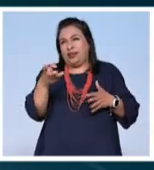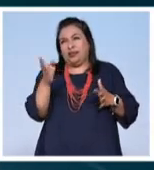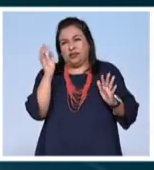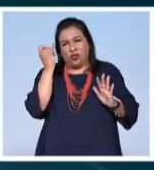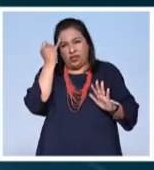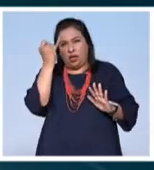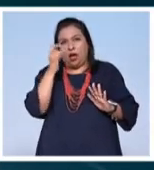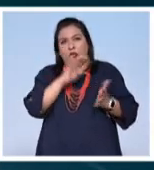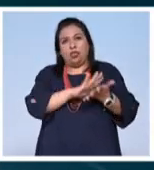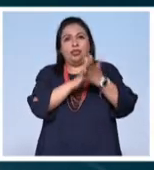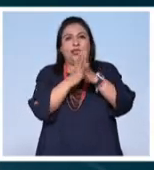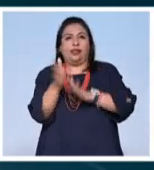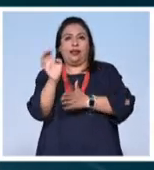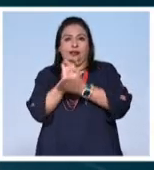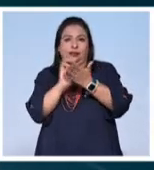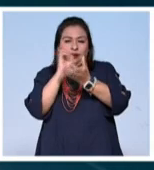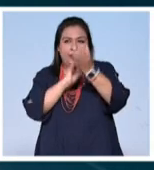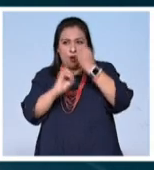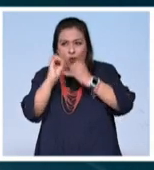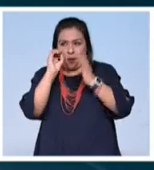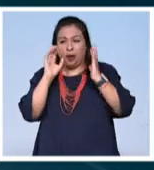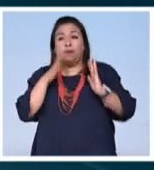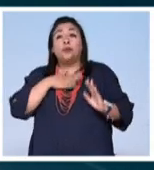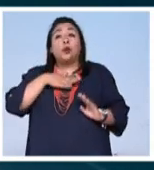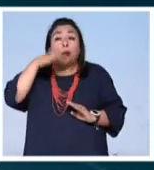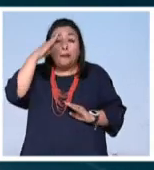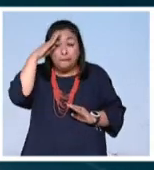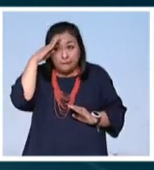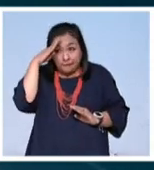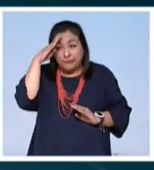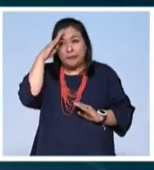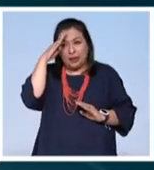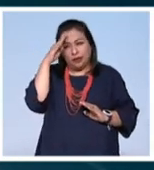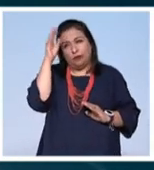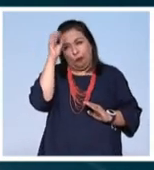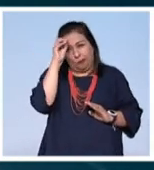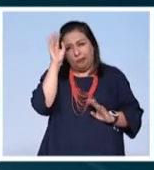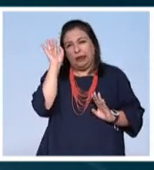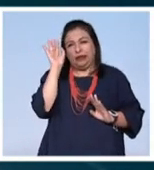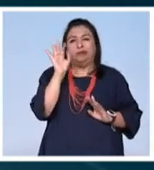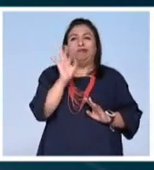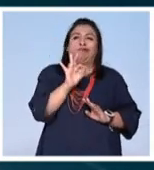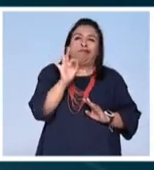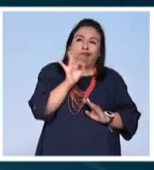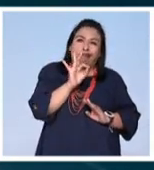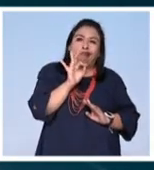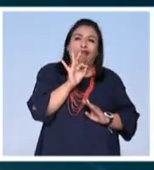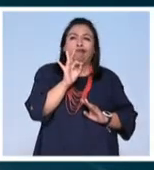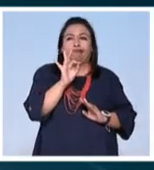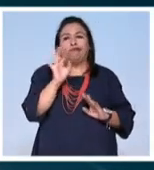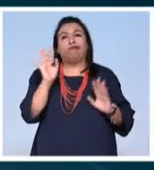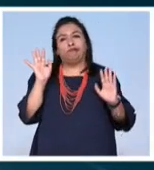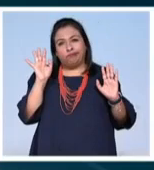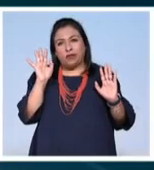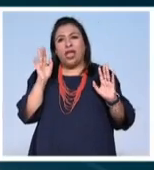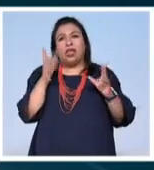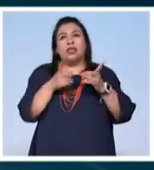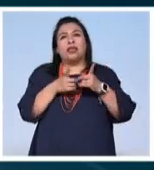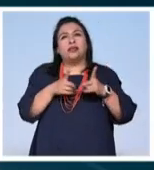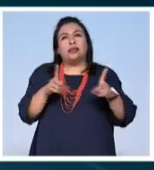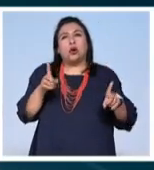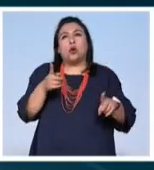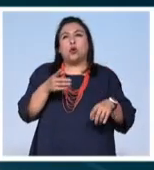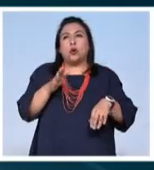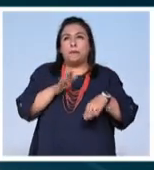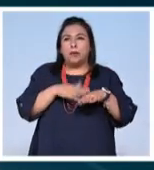nosotros lo llevamos al escenario creo yo que muy probablemente cuando se desarrolle un